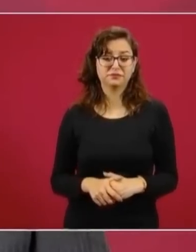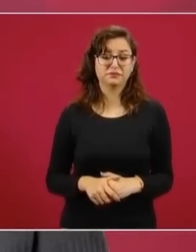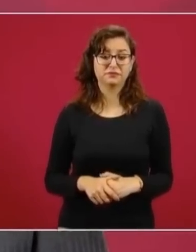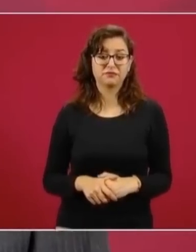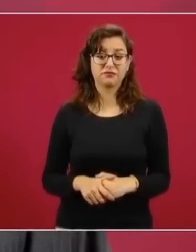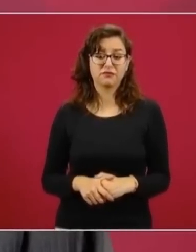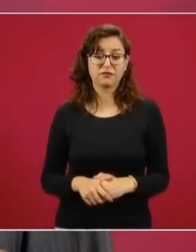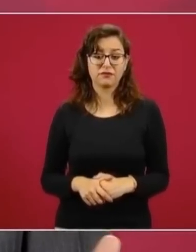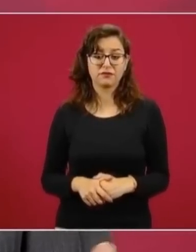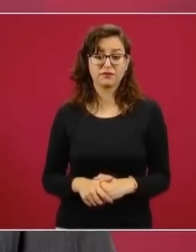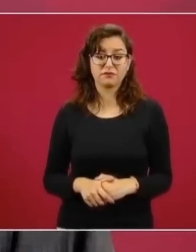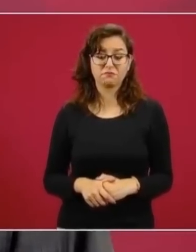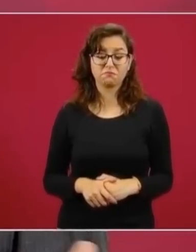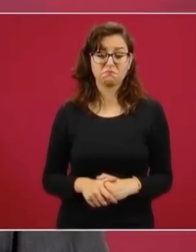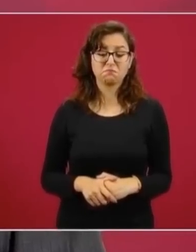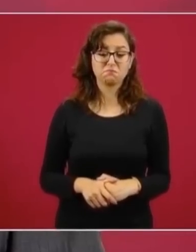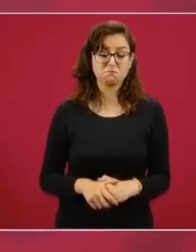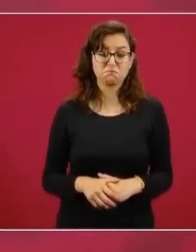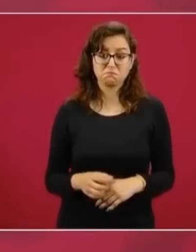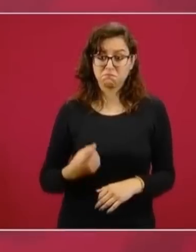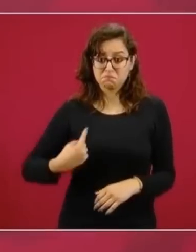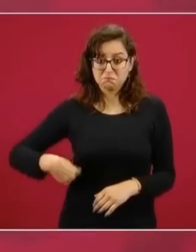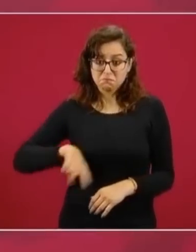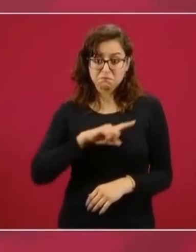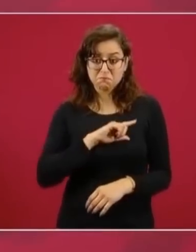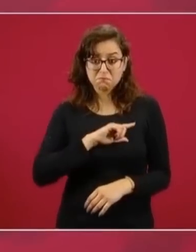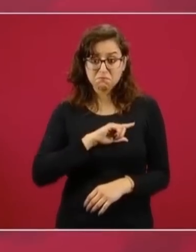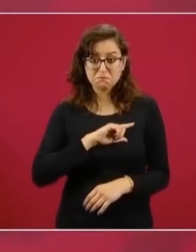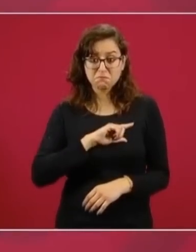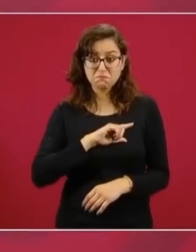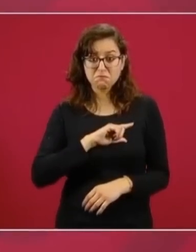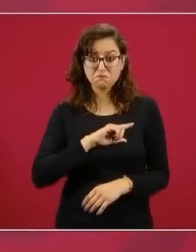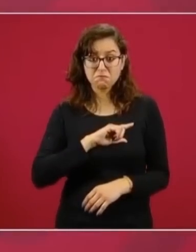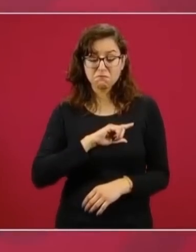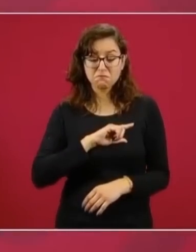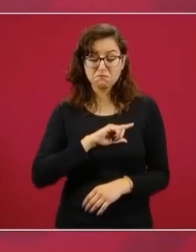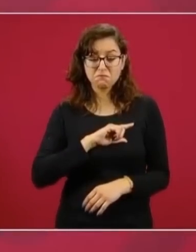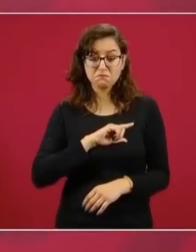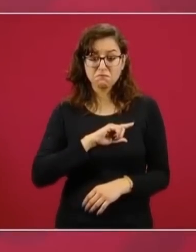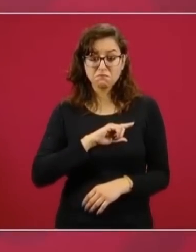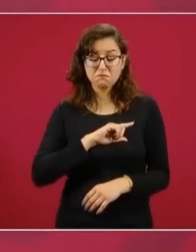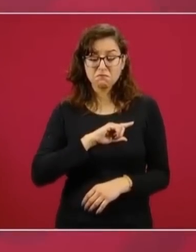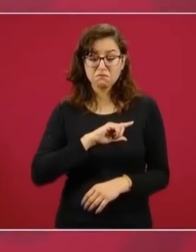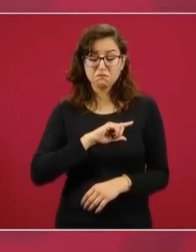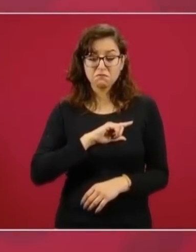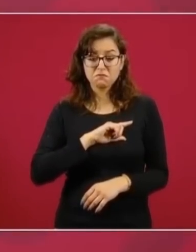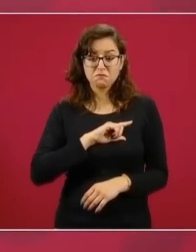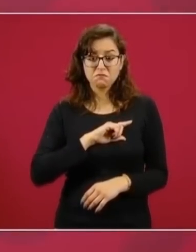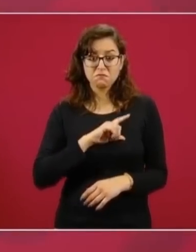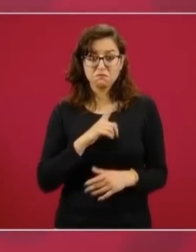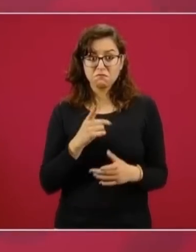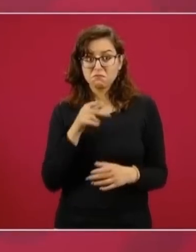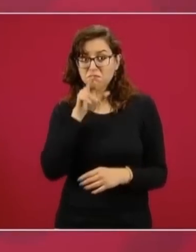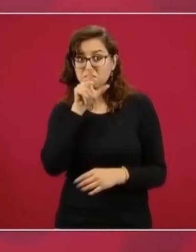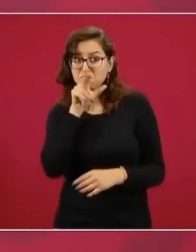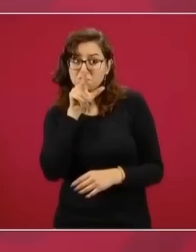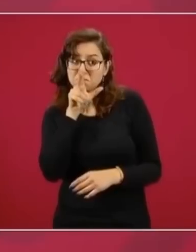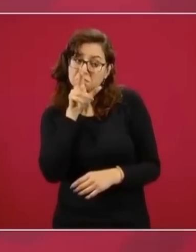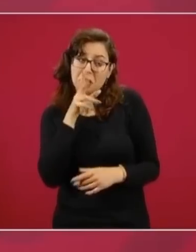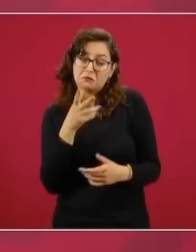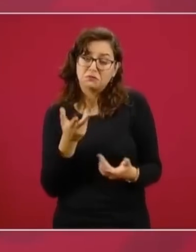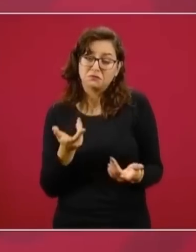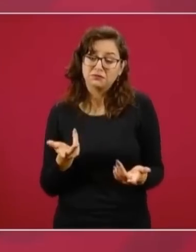hay nada de qué preocuparnos.